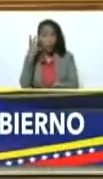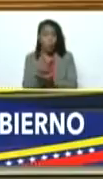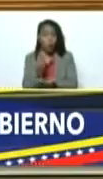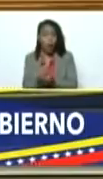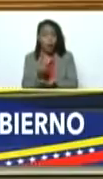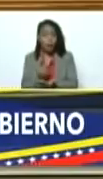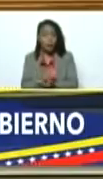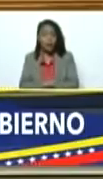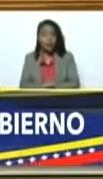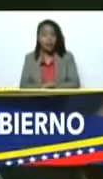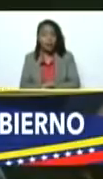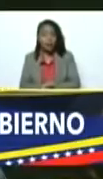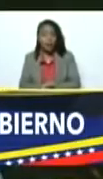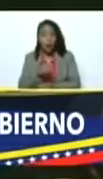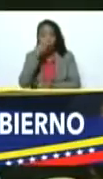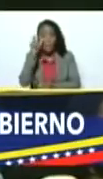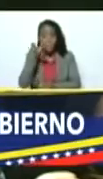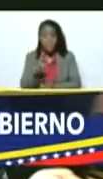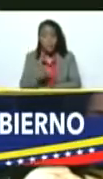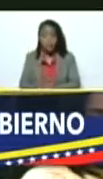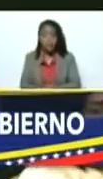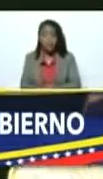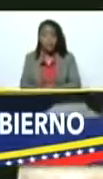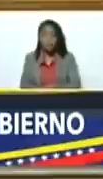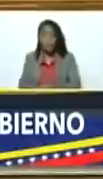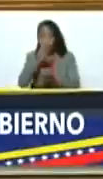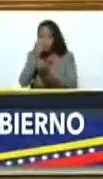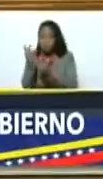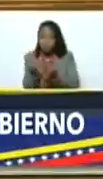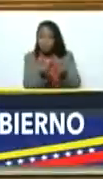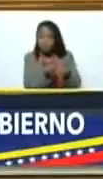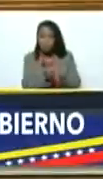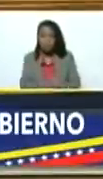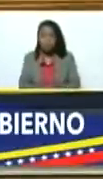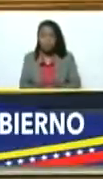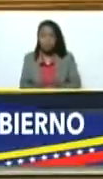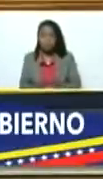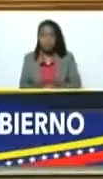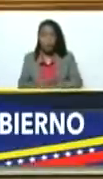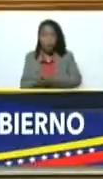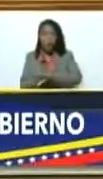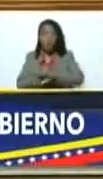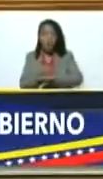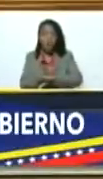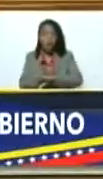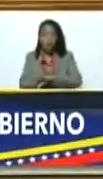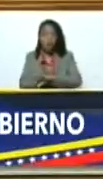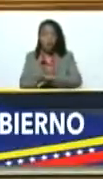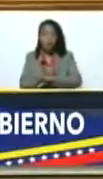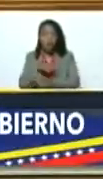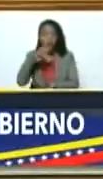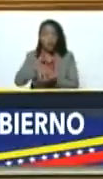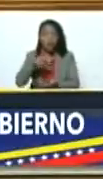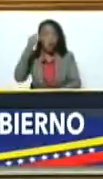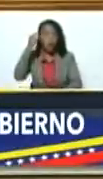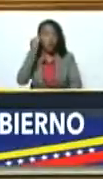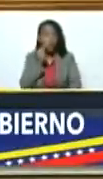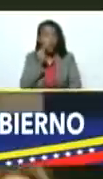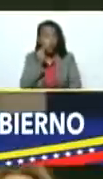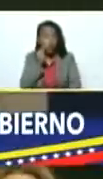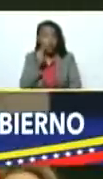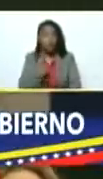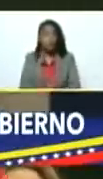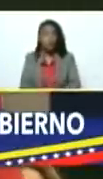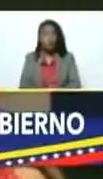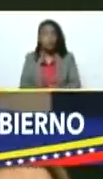Ernesto Luna. Bienvenido. El gobernador del estado Sucre, en el oriente del país. Almirante